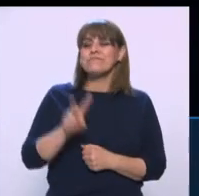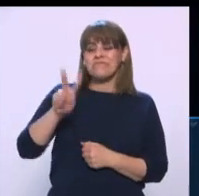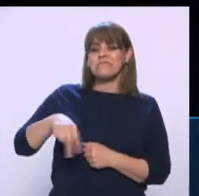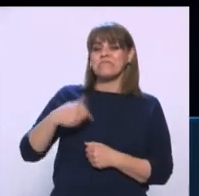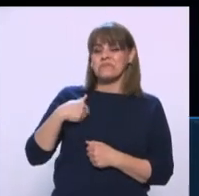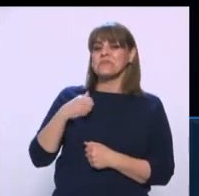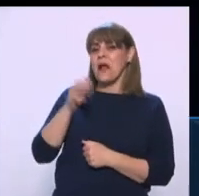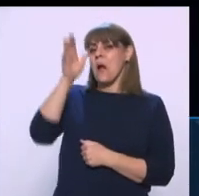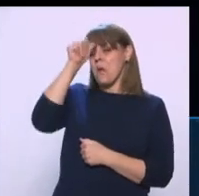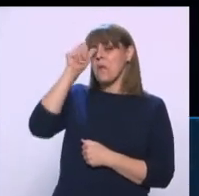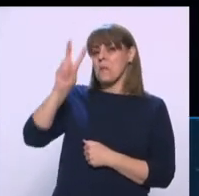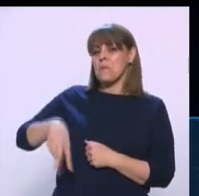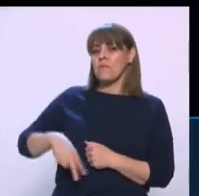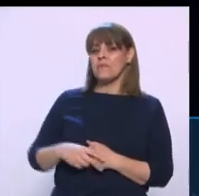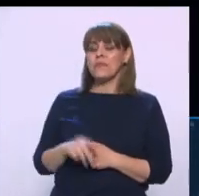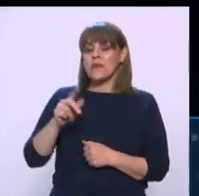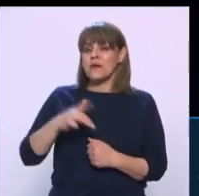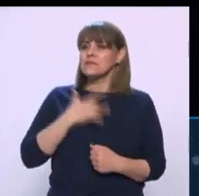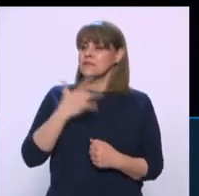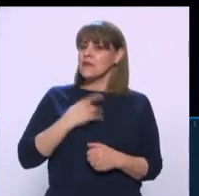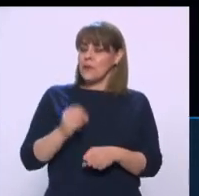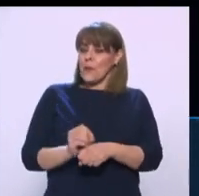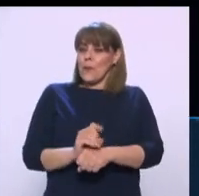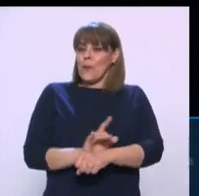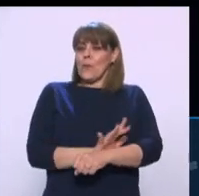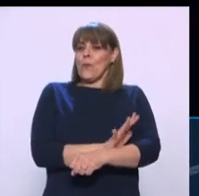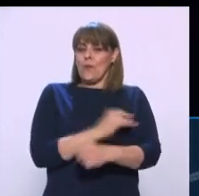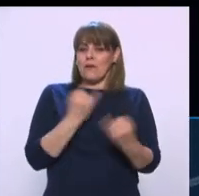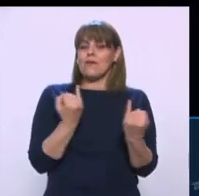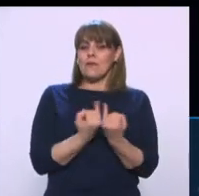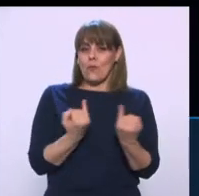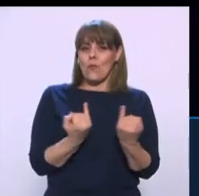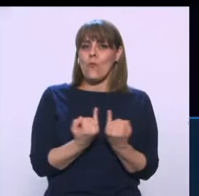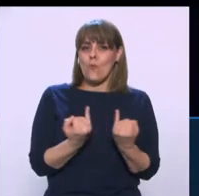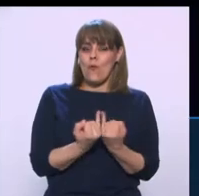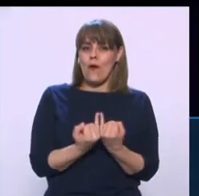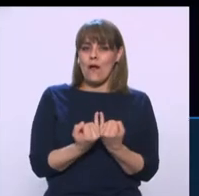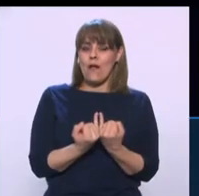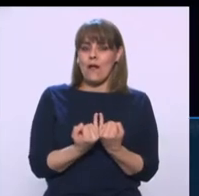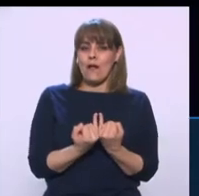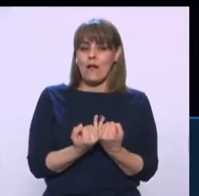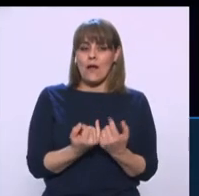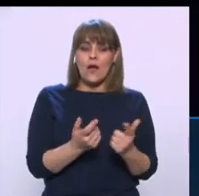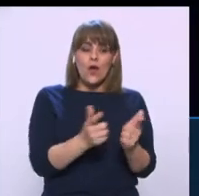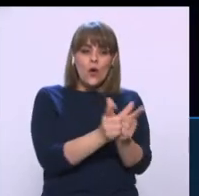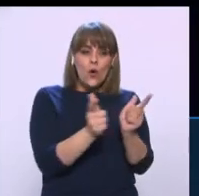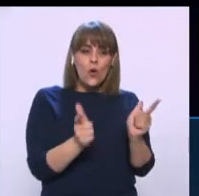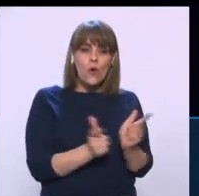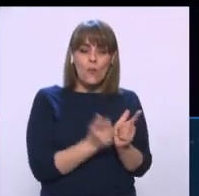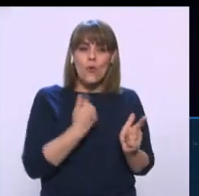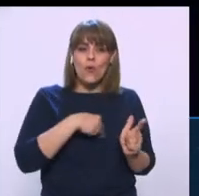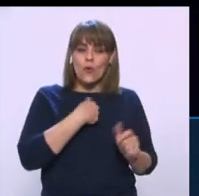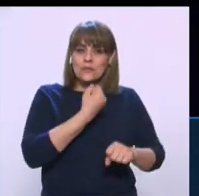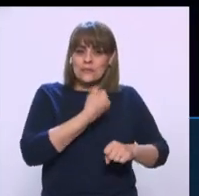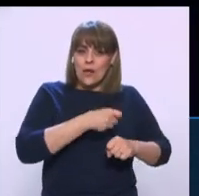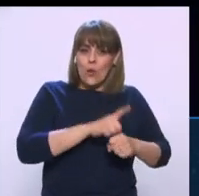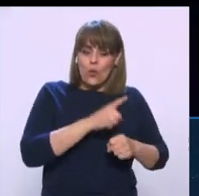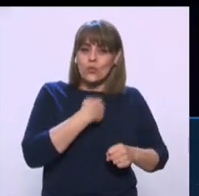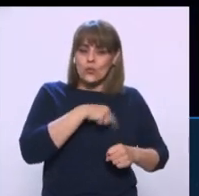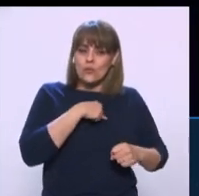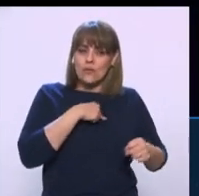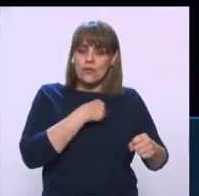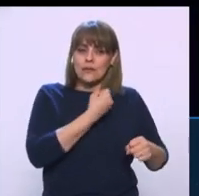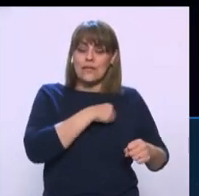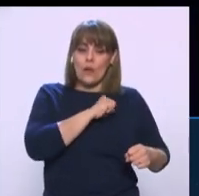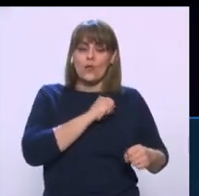Yo lo sentí muy emotivo. Creo que el sector de los profesionales de la salud, estamos